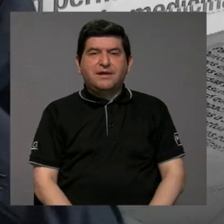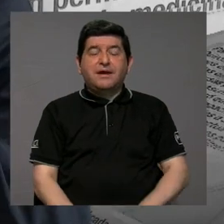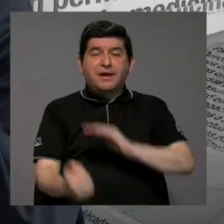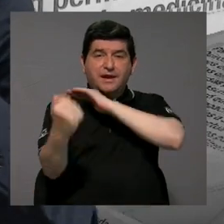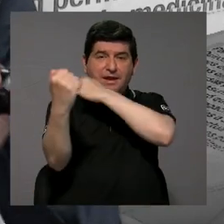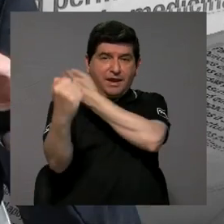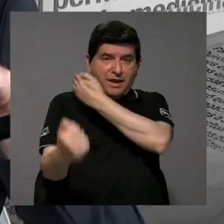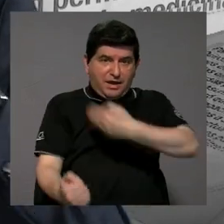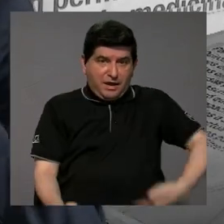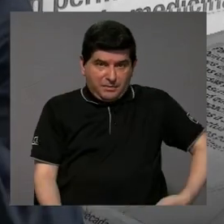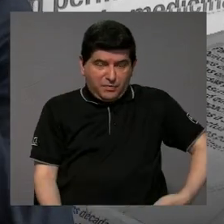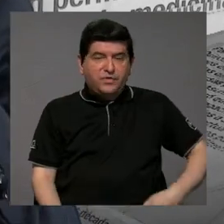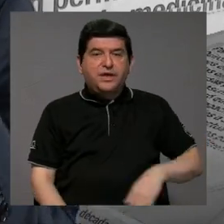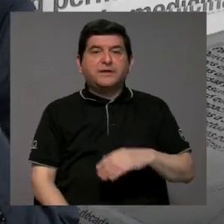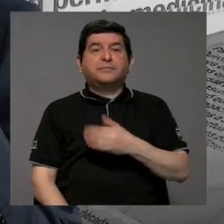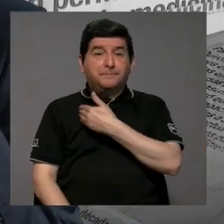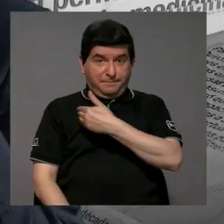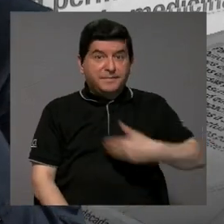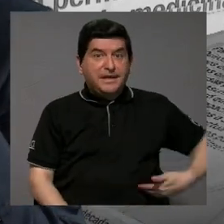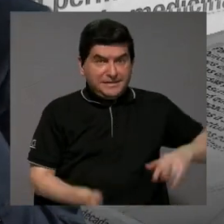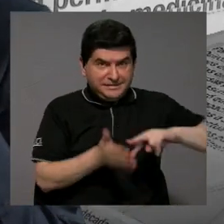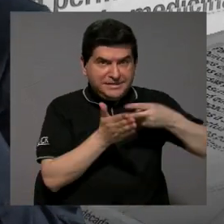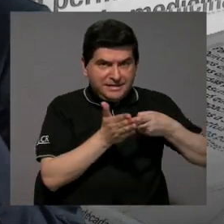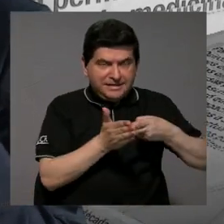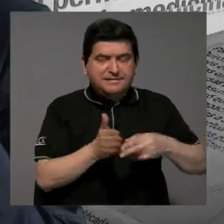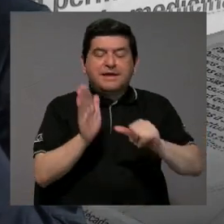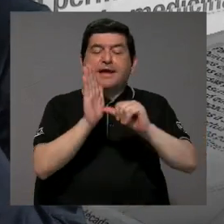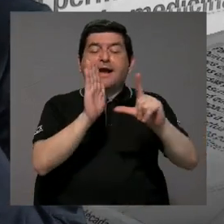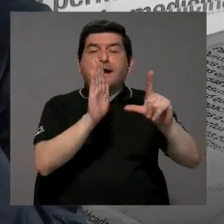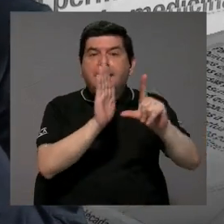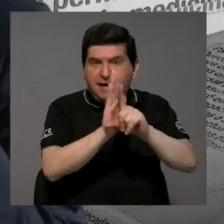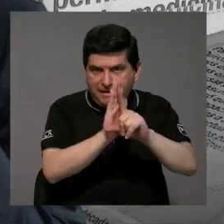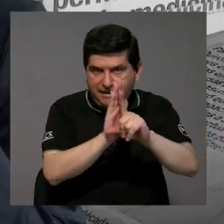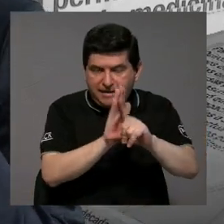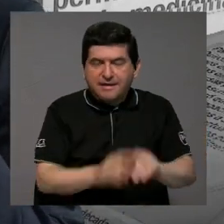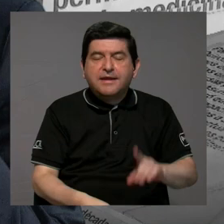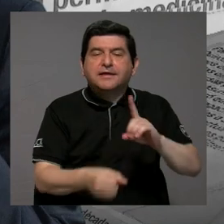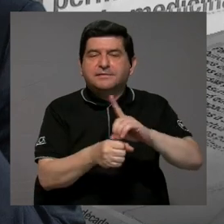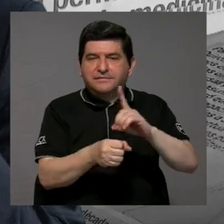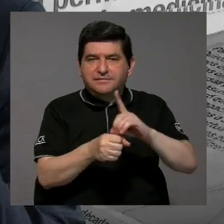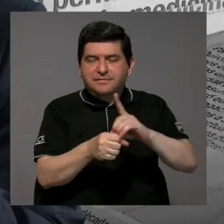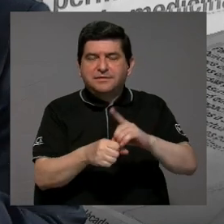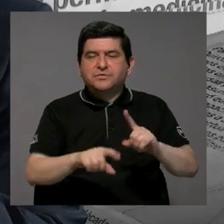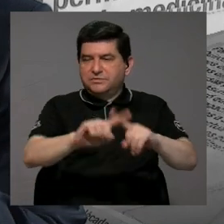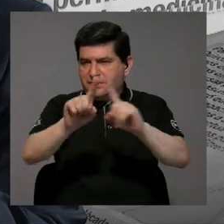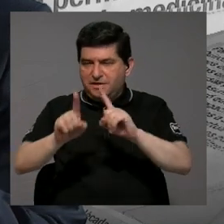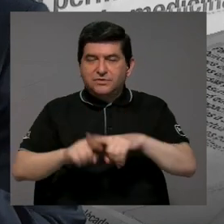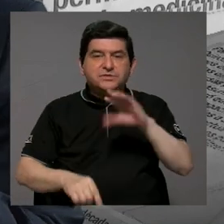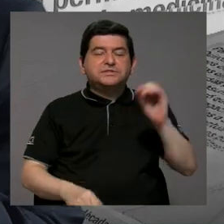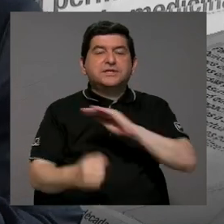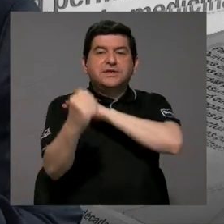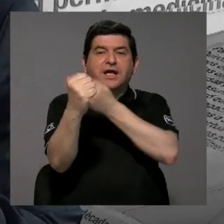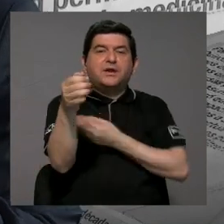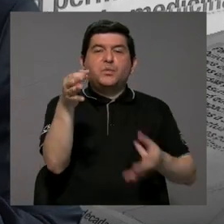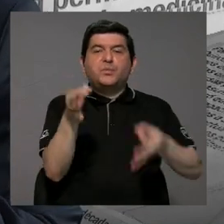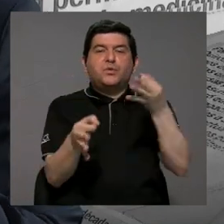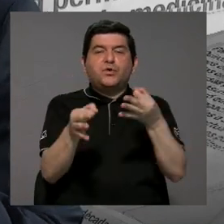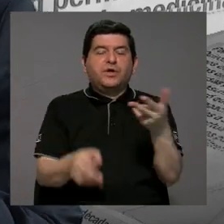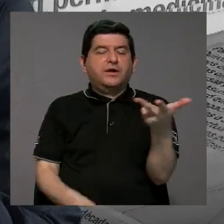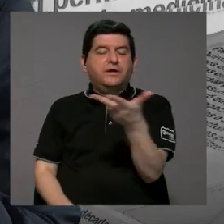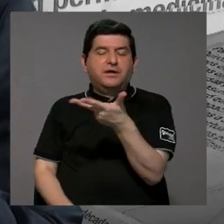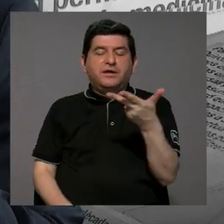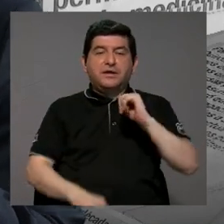ejecutivo, es decir, el presidente de la República, el legislativo, es decir, las y los diputados, y por supuesto el poder judicial.